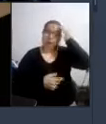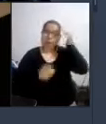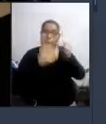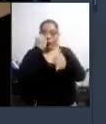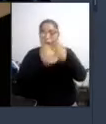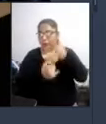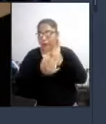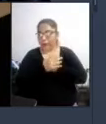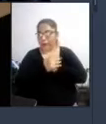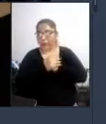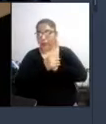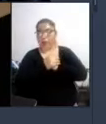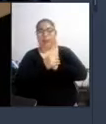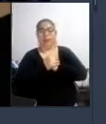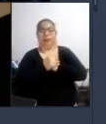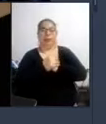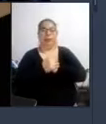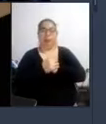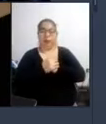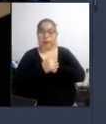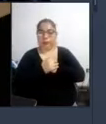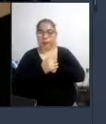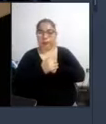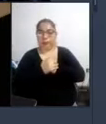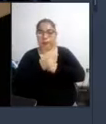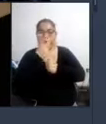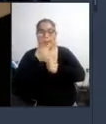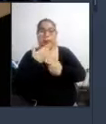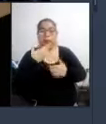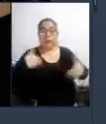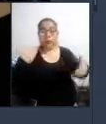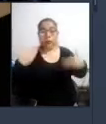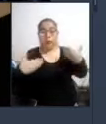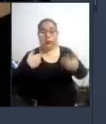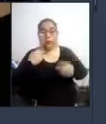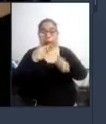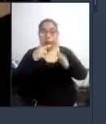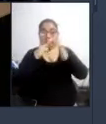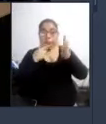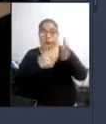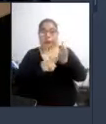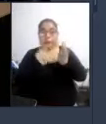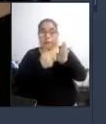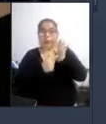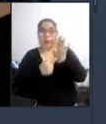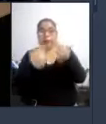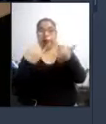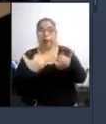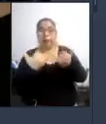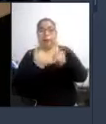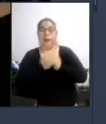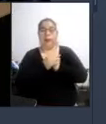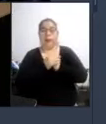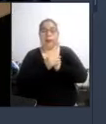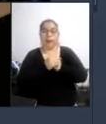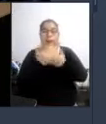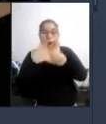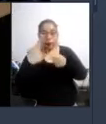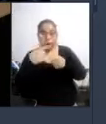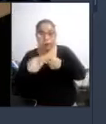quisiera comentar que me siento muy satisfecho de que las propuestas que se han presentado hoy por diferentes